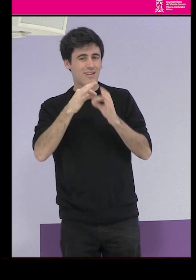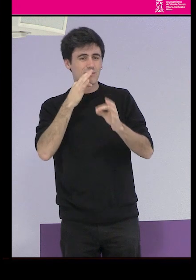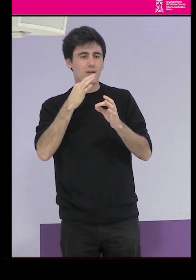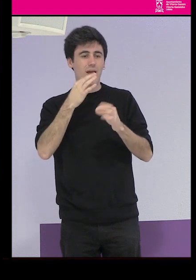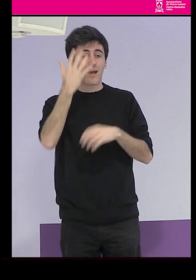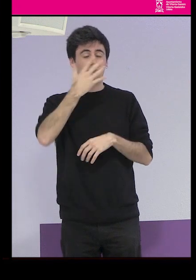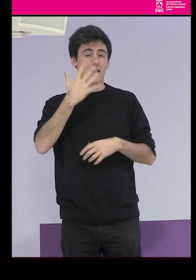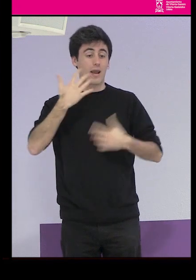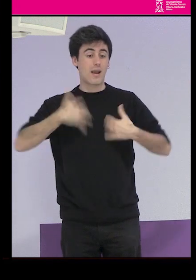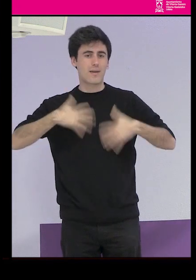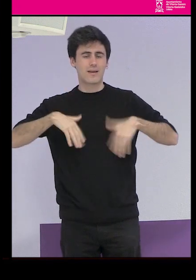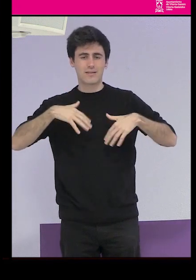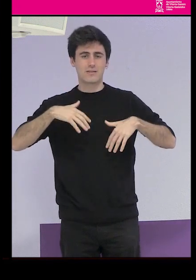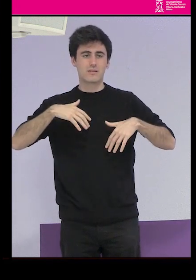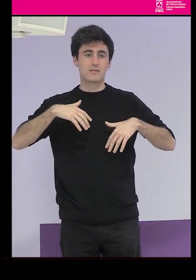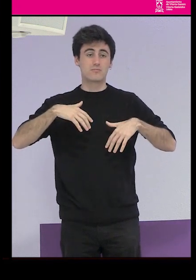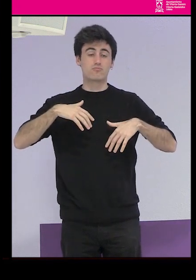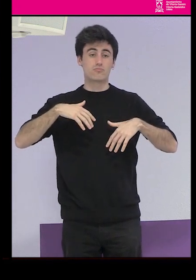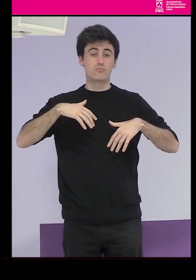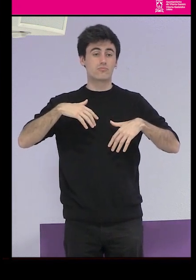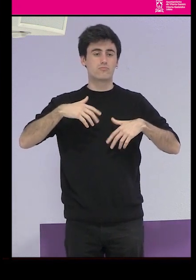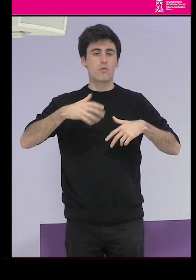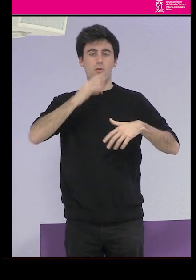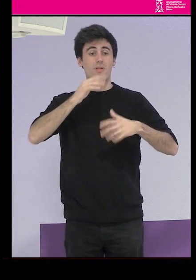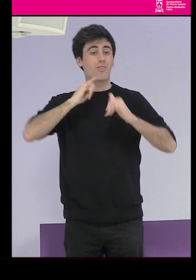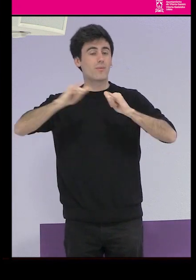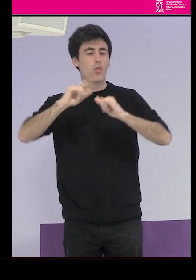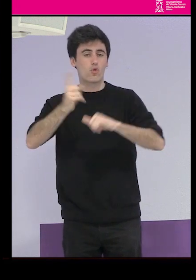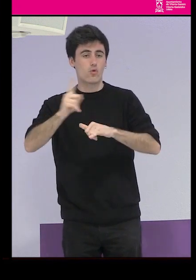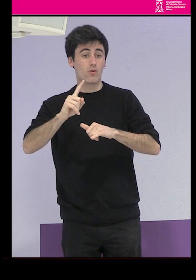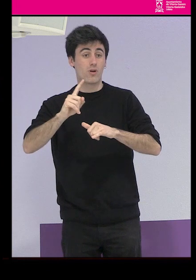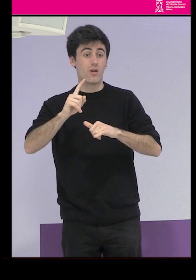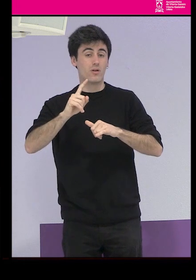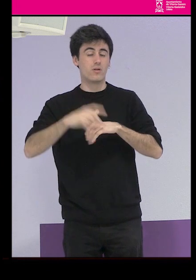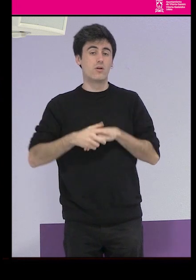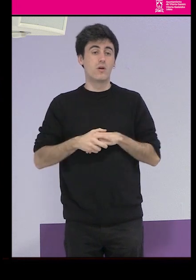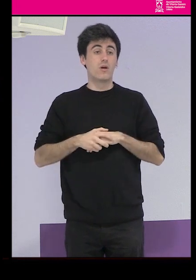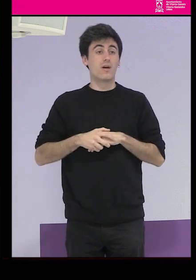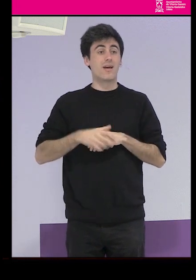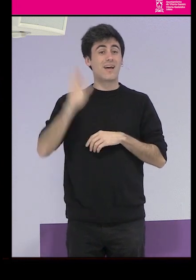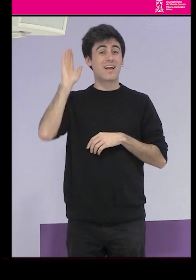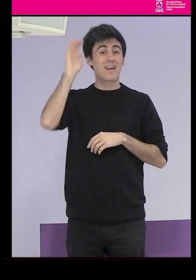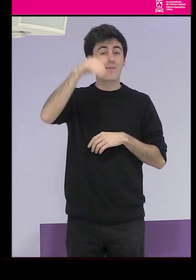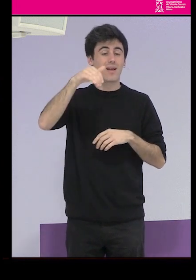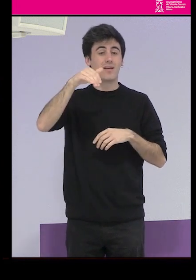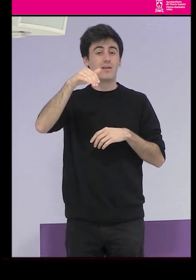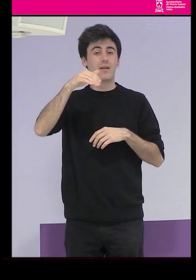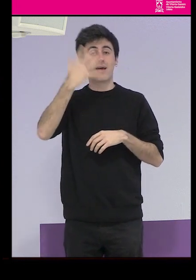estaban unas veces prohibidos y otras veces tolerados, pero el carnaval republicano por excelencia fue el del año